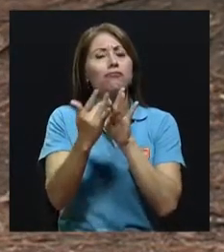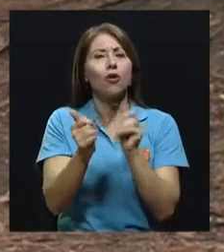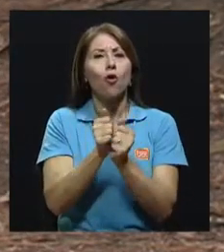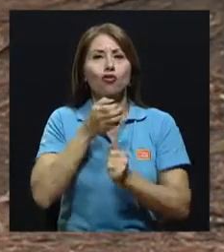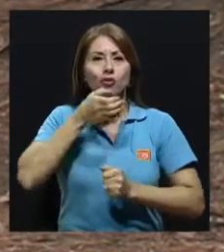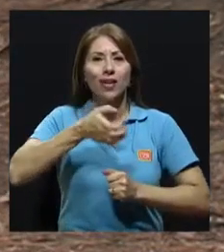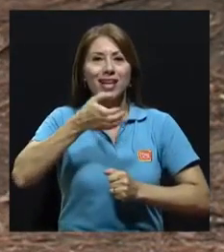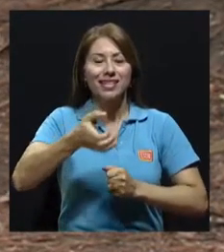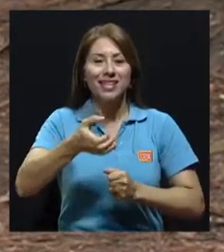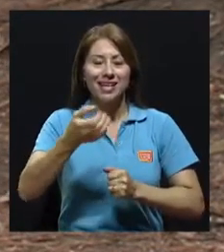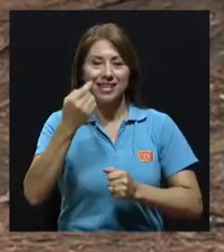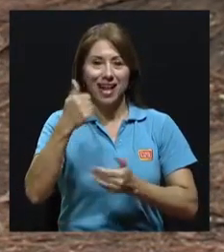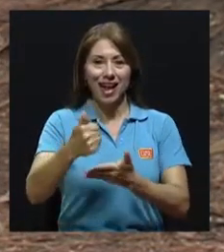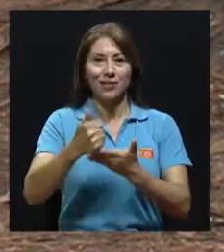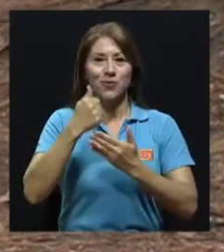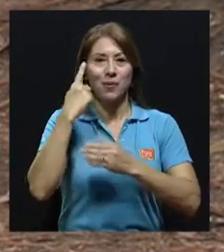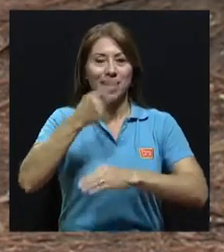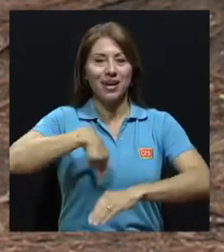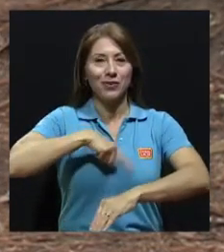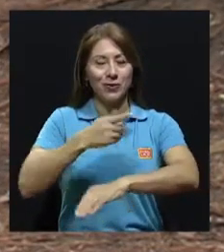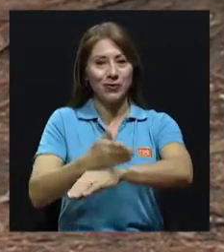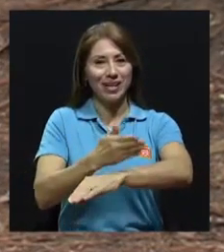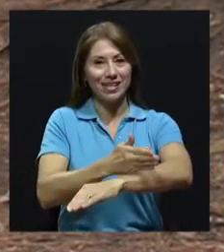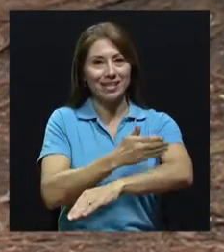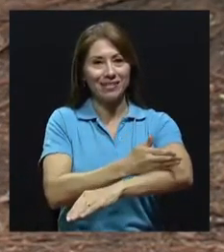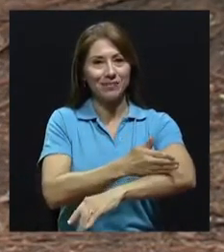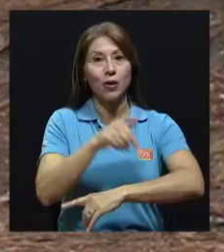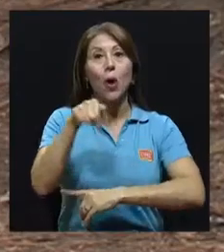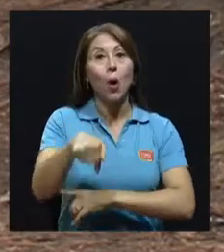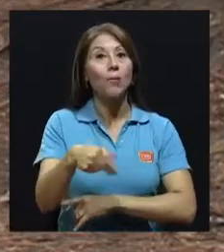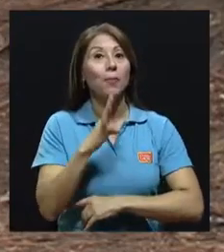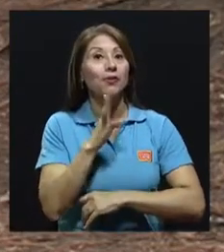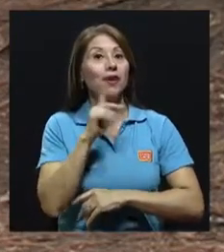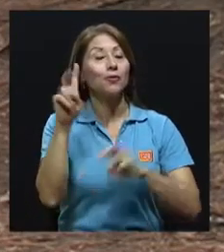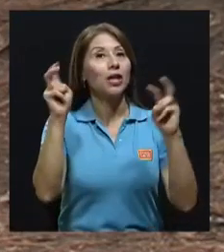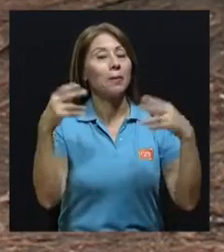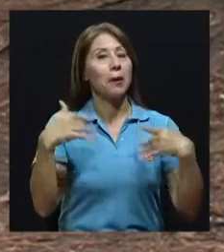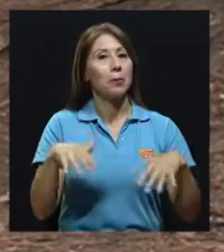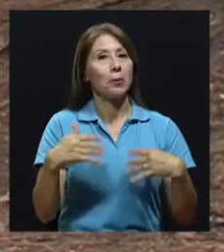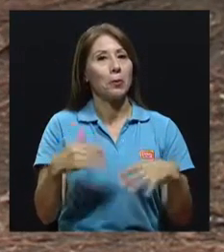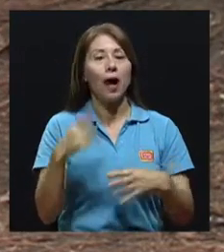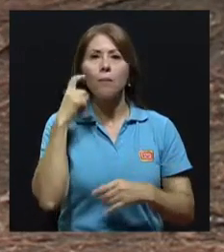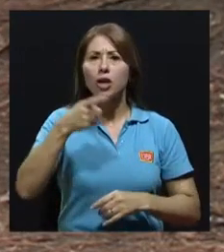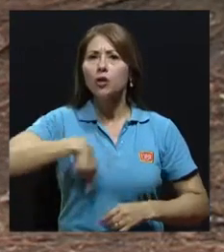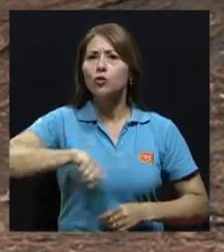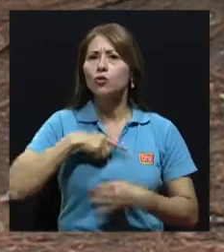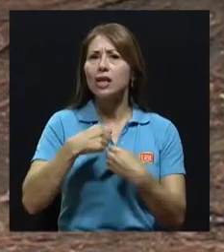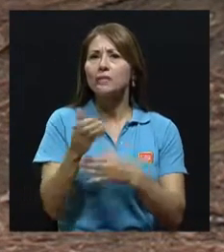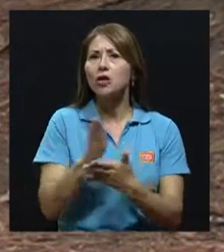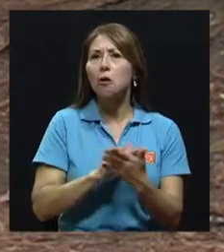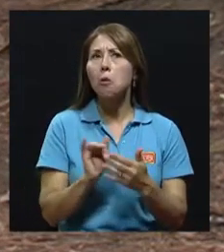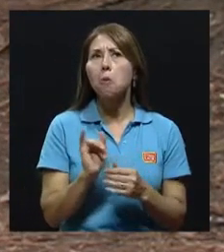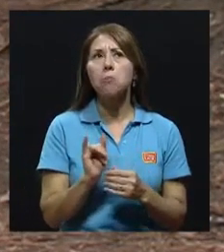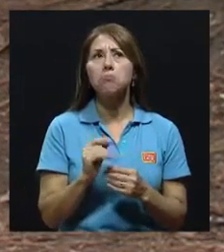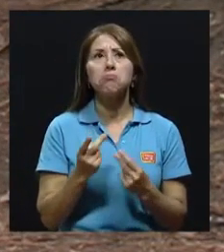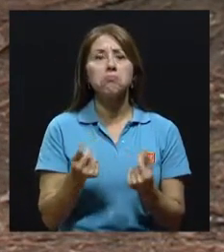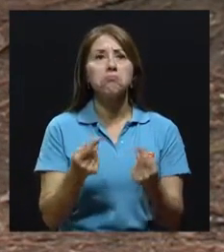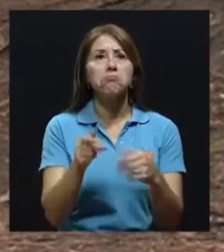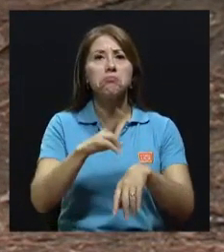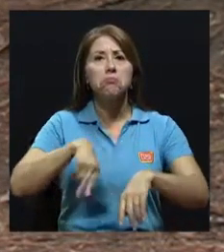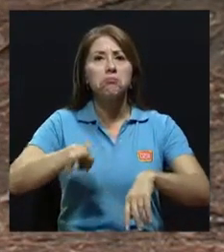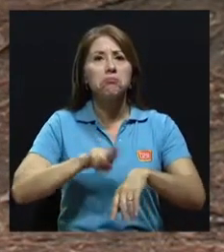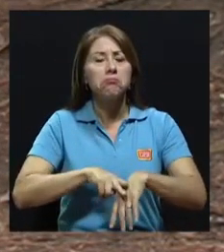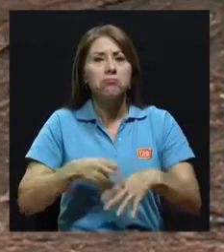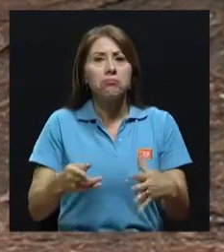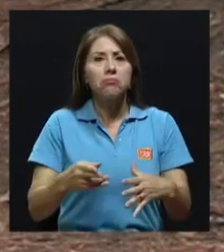nos ayuda a crecer, por supuesto. Hoy vamos a conversar sobre un tema que se las trae, porque lo hacemos tan mecánico, tan automático, respiramos